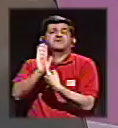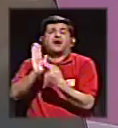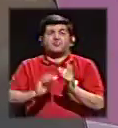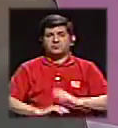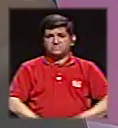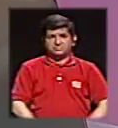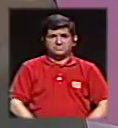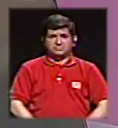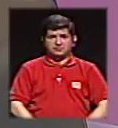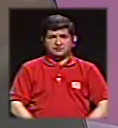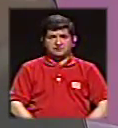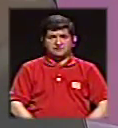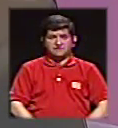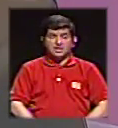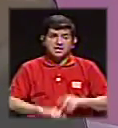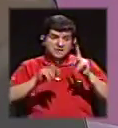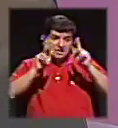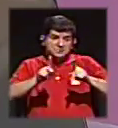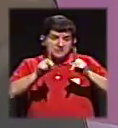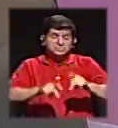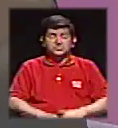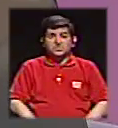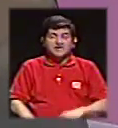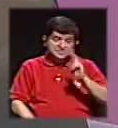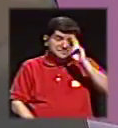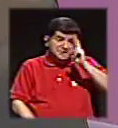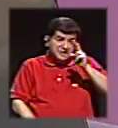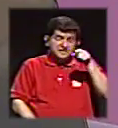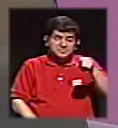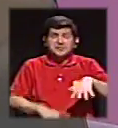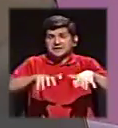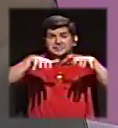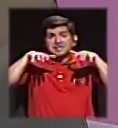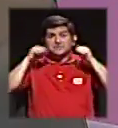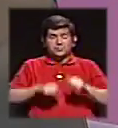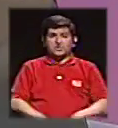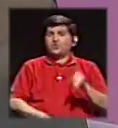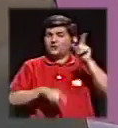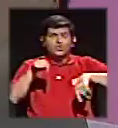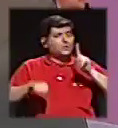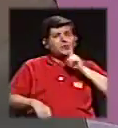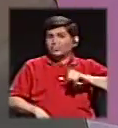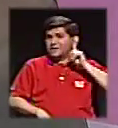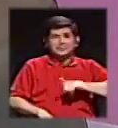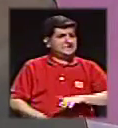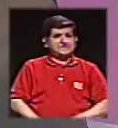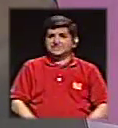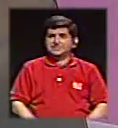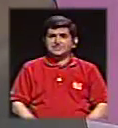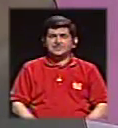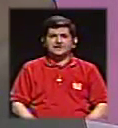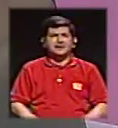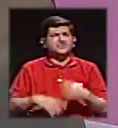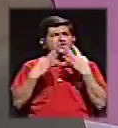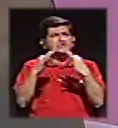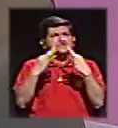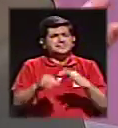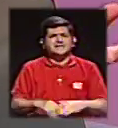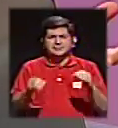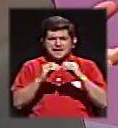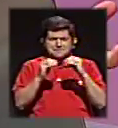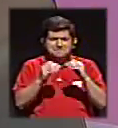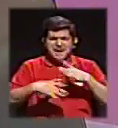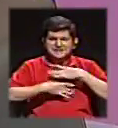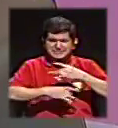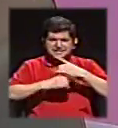Y él es el respetable, el público. De ahí no hay manera de mentir. Entonces, ¿cómo popularizar, digamos, lo